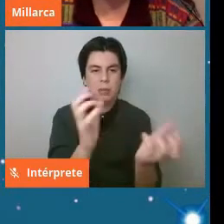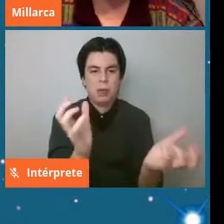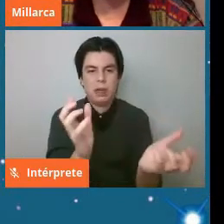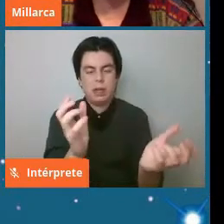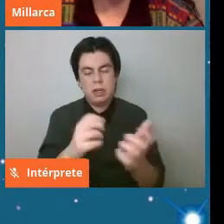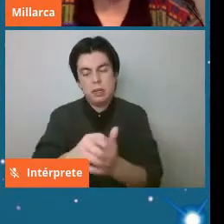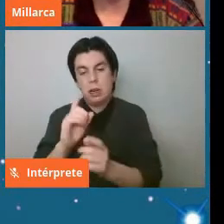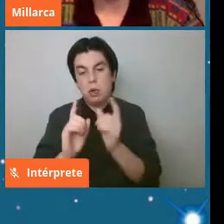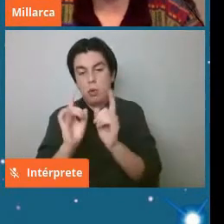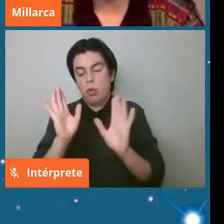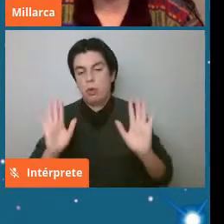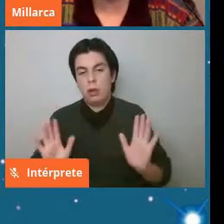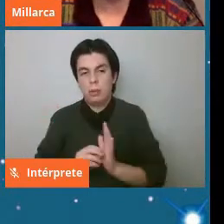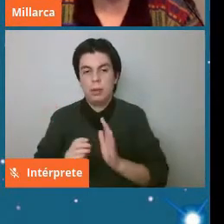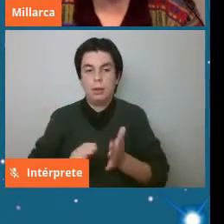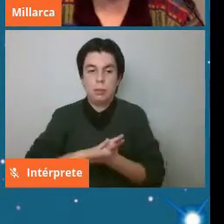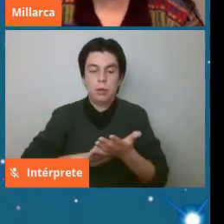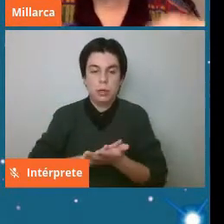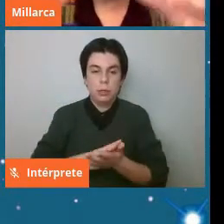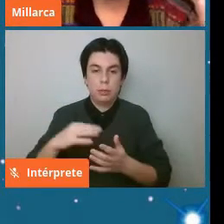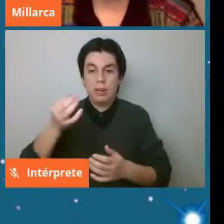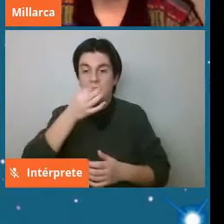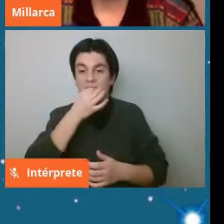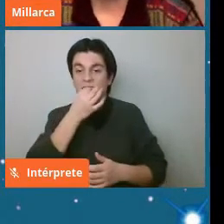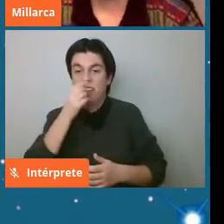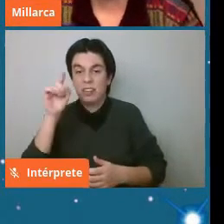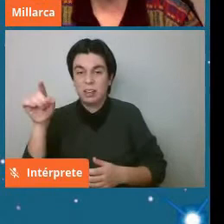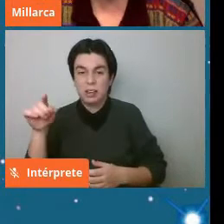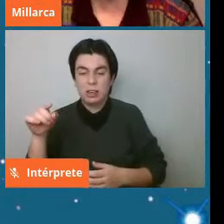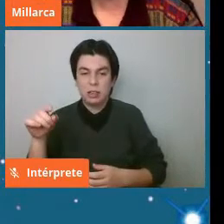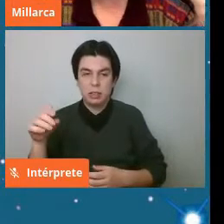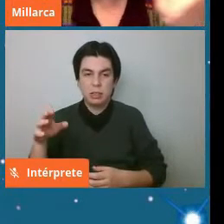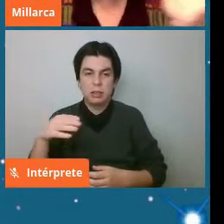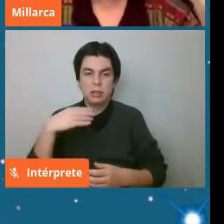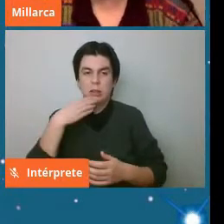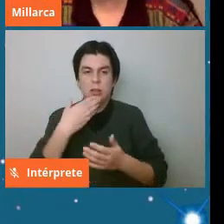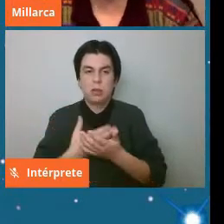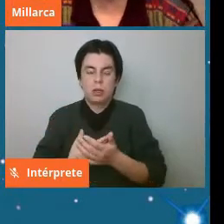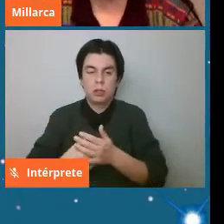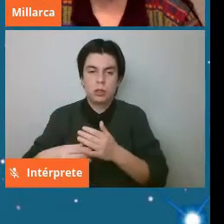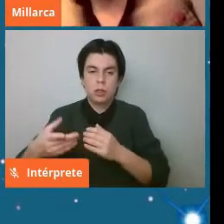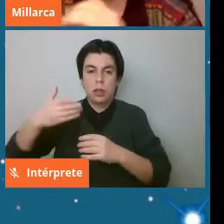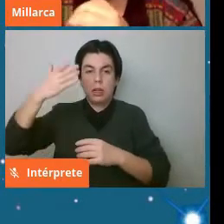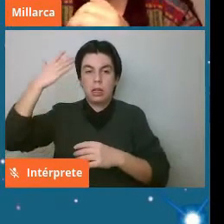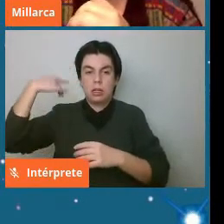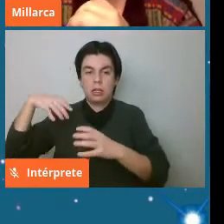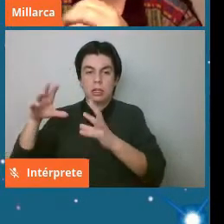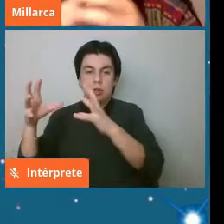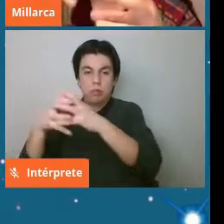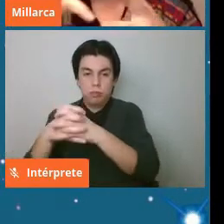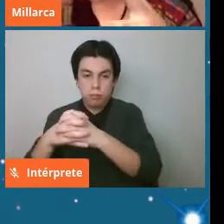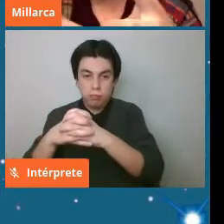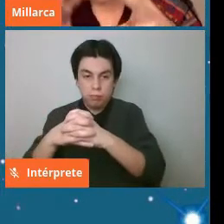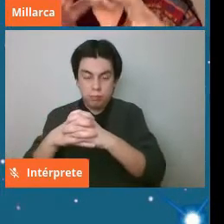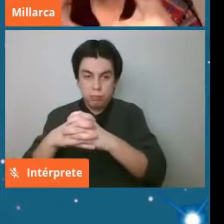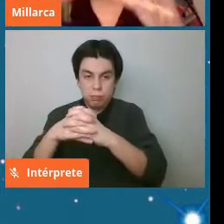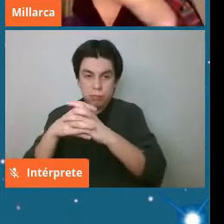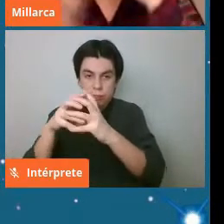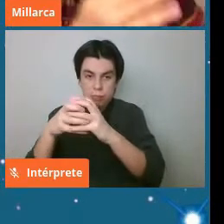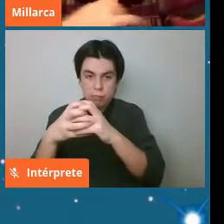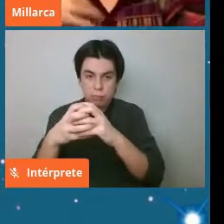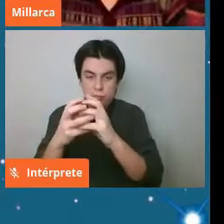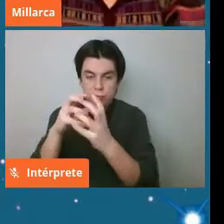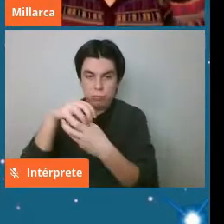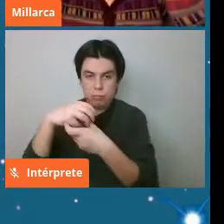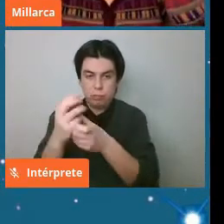por ejemplo los que están acá verde corresponden entonces a algún momento estos planetesimales se fragmentaron y